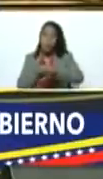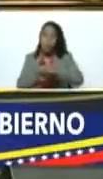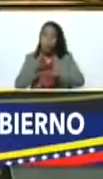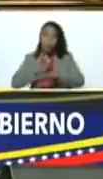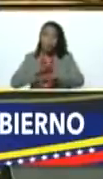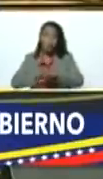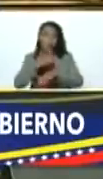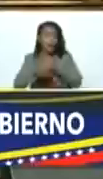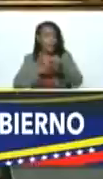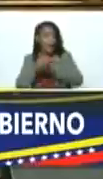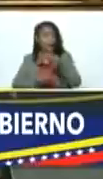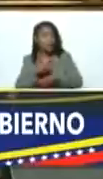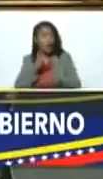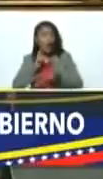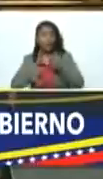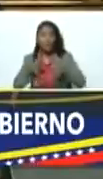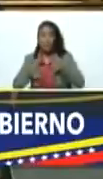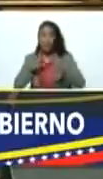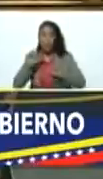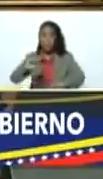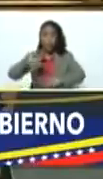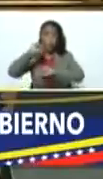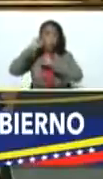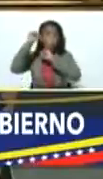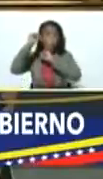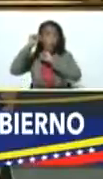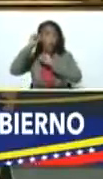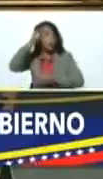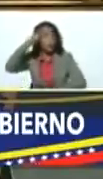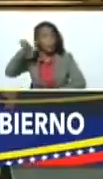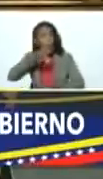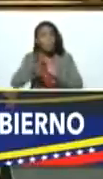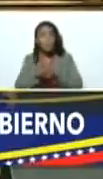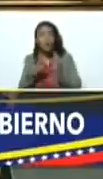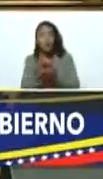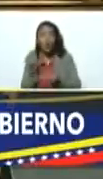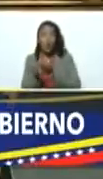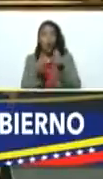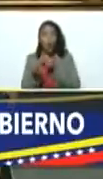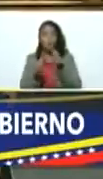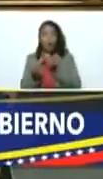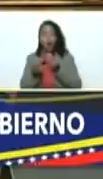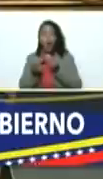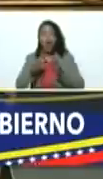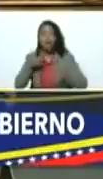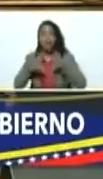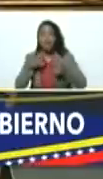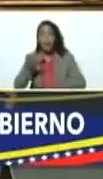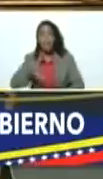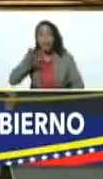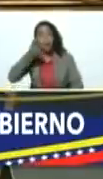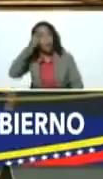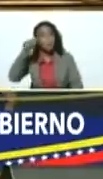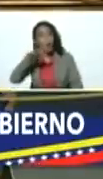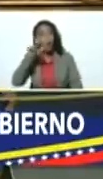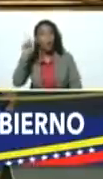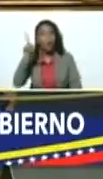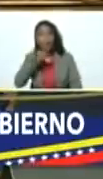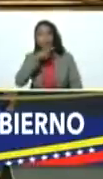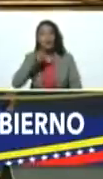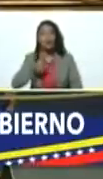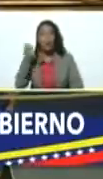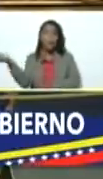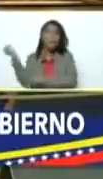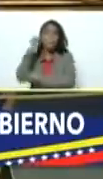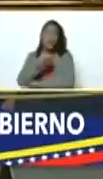habido actos heroicos de pueblos en el mundo como el acto heroico del pueblo soviético para derrotar a Hitler